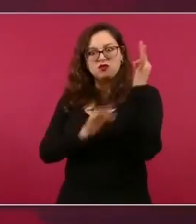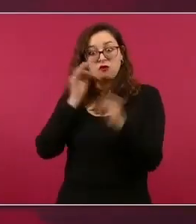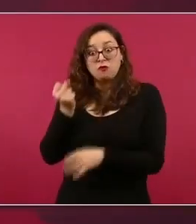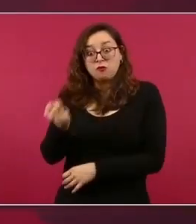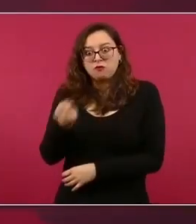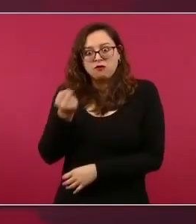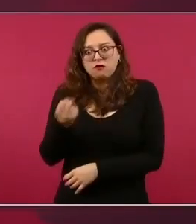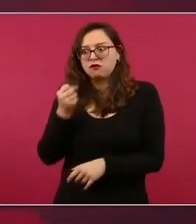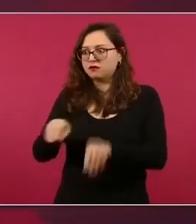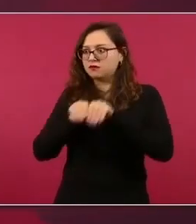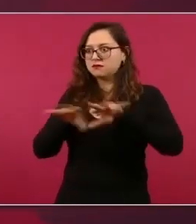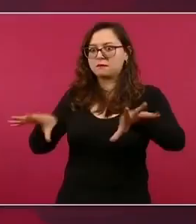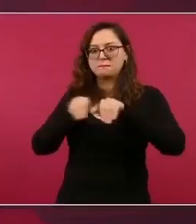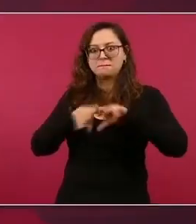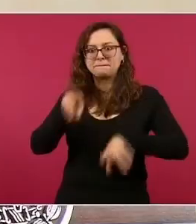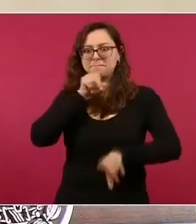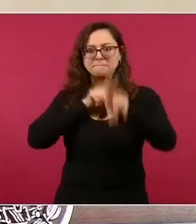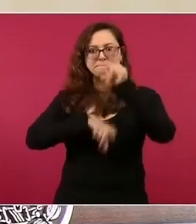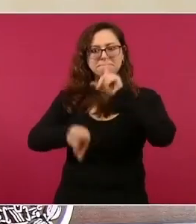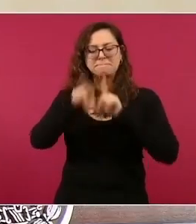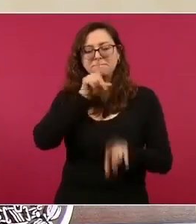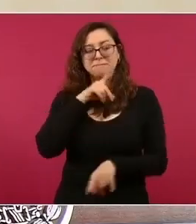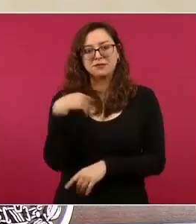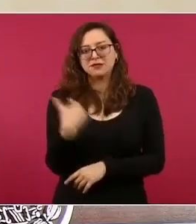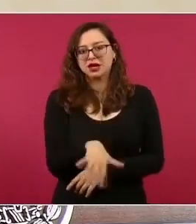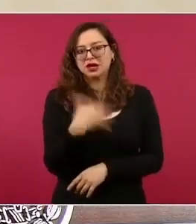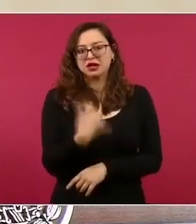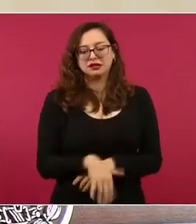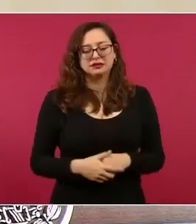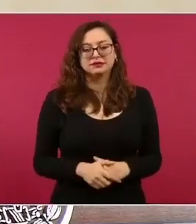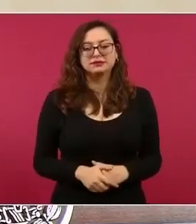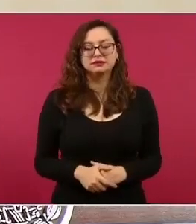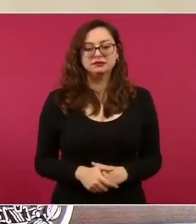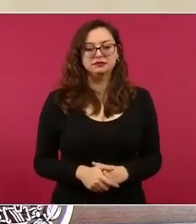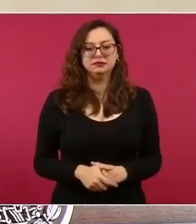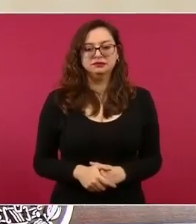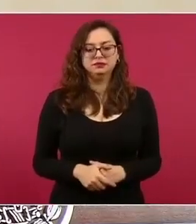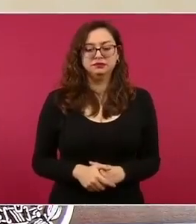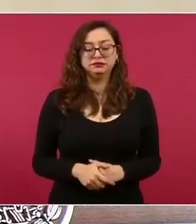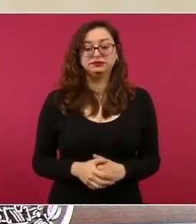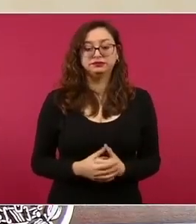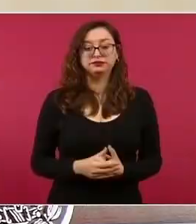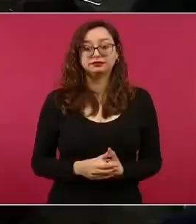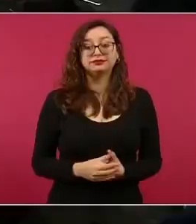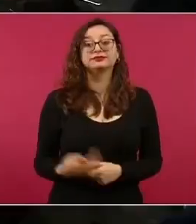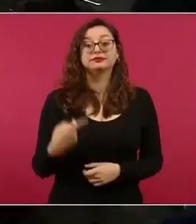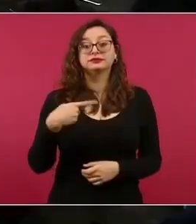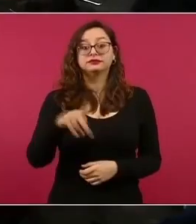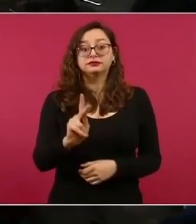la gente